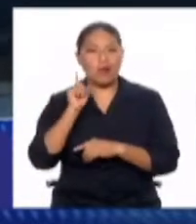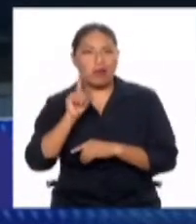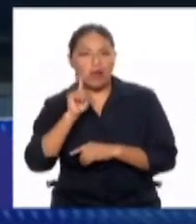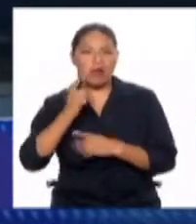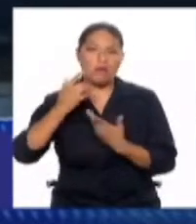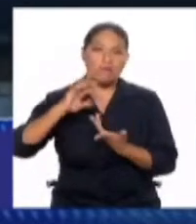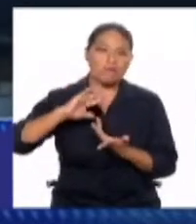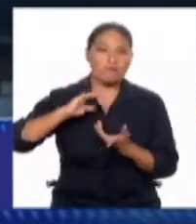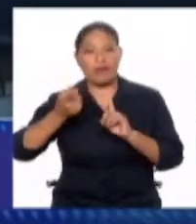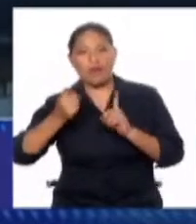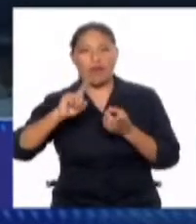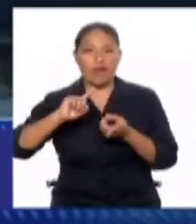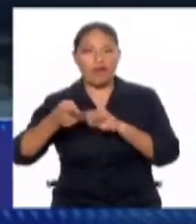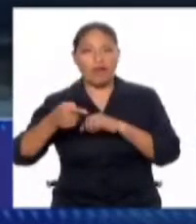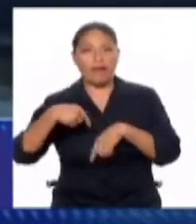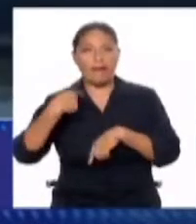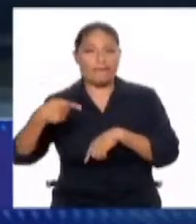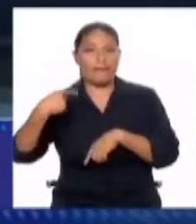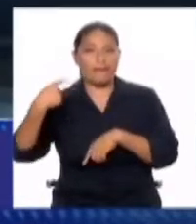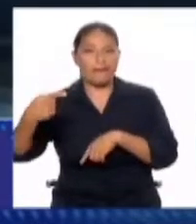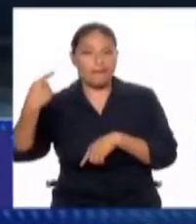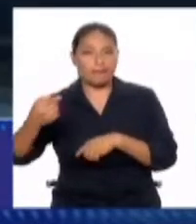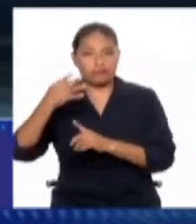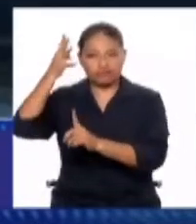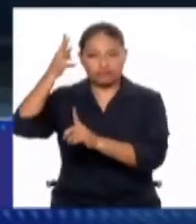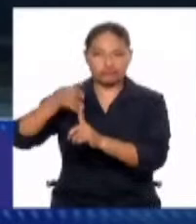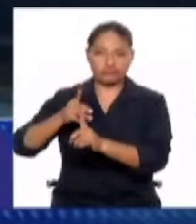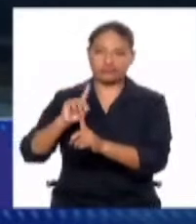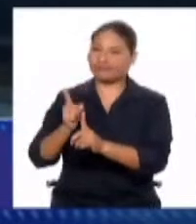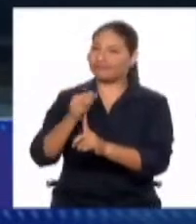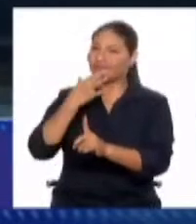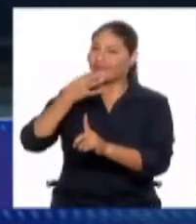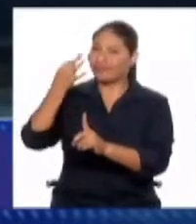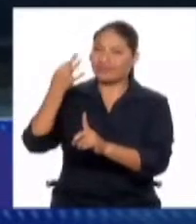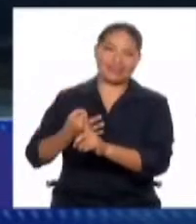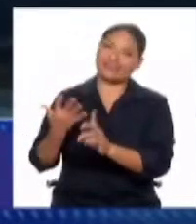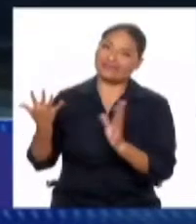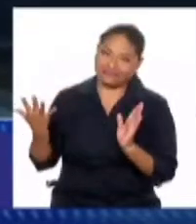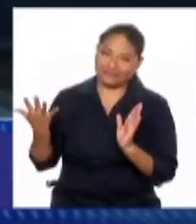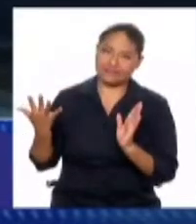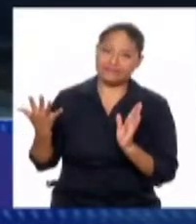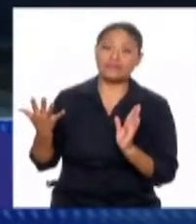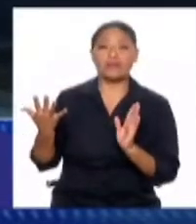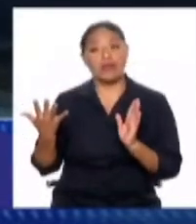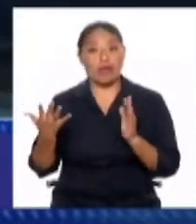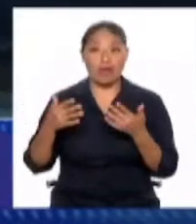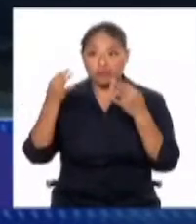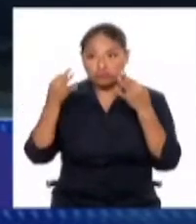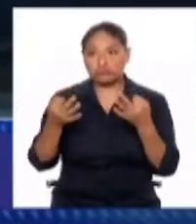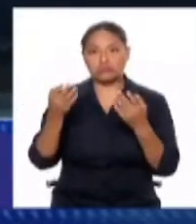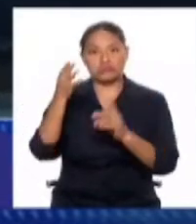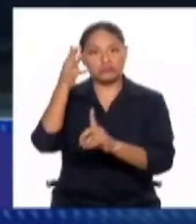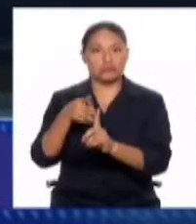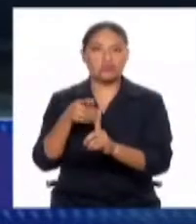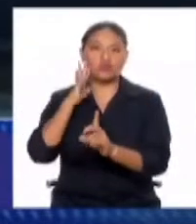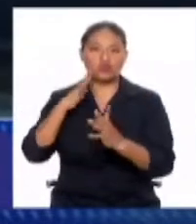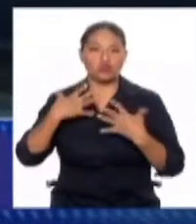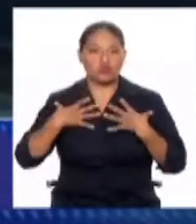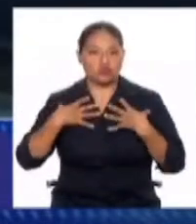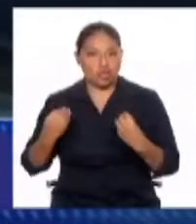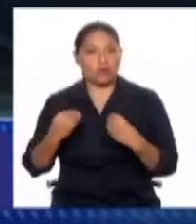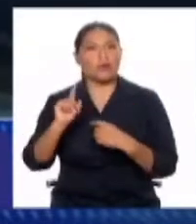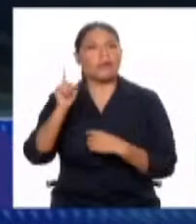el pasar de los días o de los meses, se ha podido ver de que no has dicho la verdad, ¿no? Esperemos, tampoco a nadie le alegra los temas de salud.